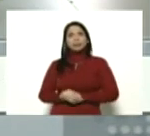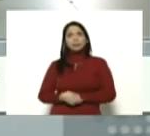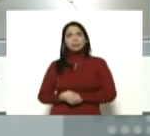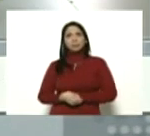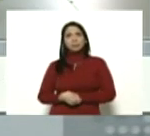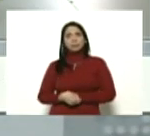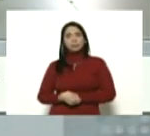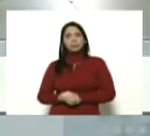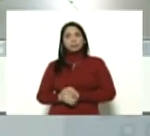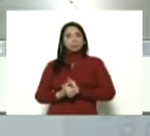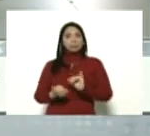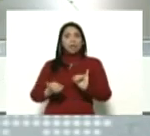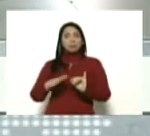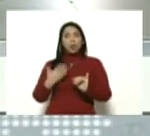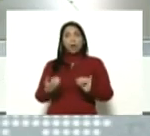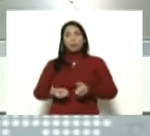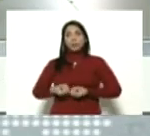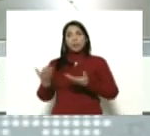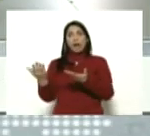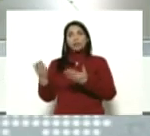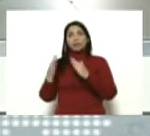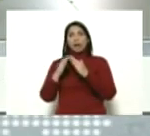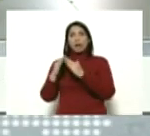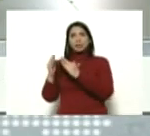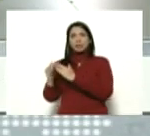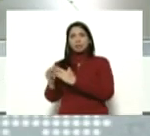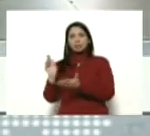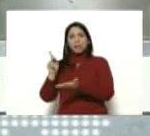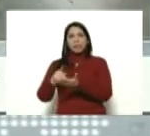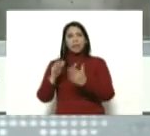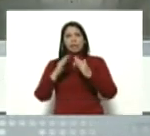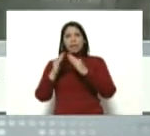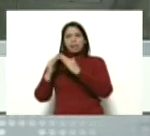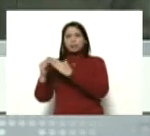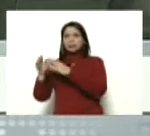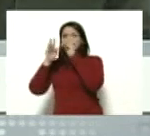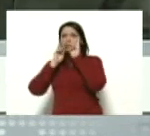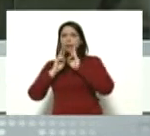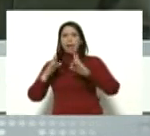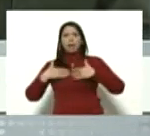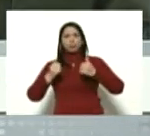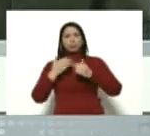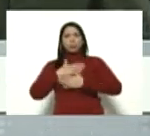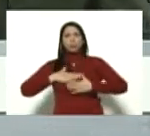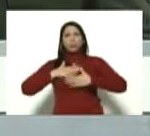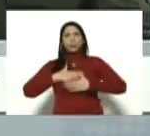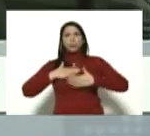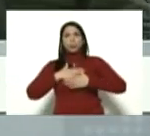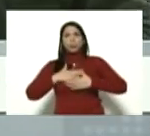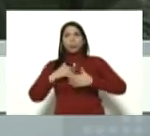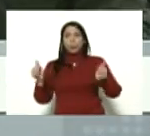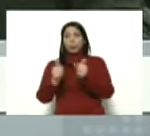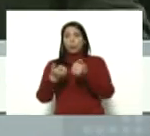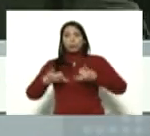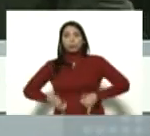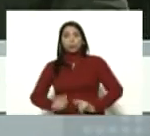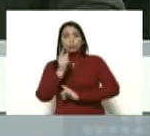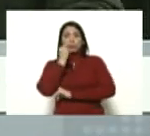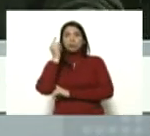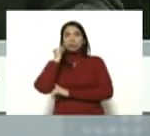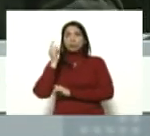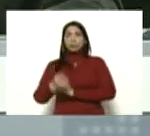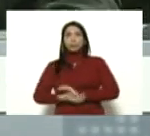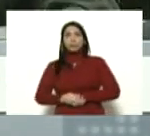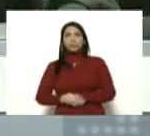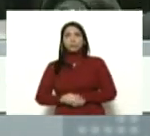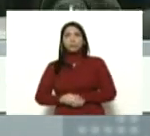ya lo podamos llevar a su casa, usted llega a su hogar sano, llega a su hogar sana, con sus hijos, si está con sus hijos, con sus